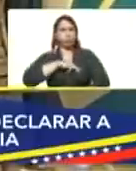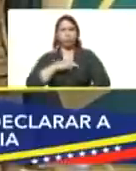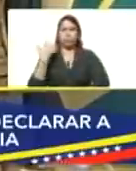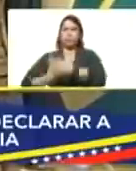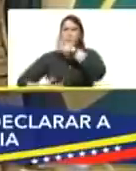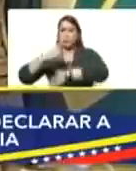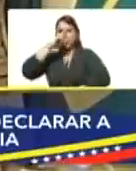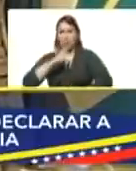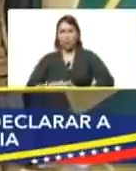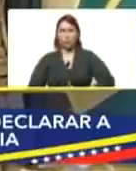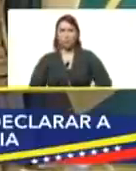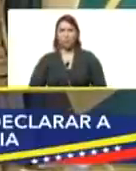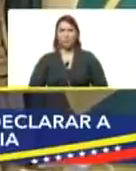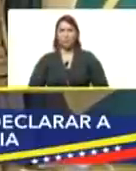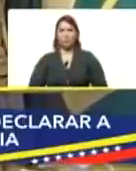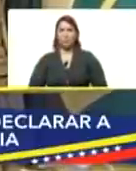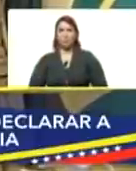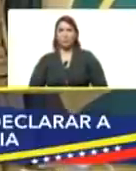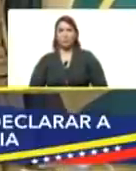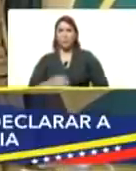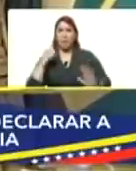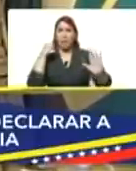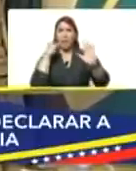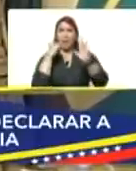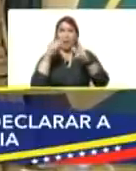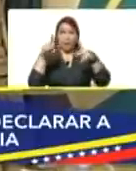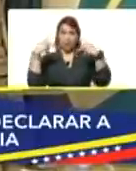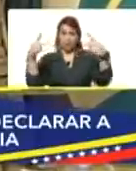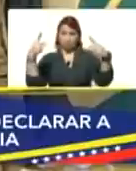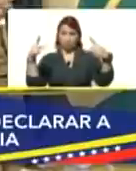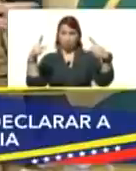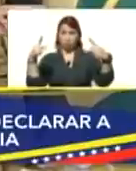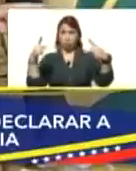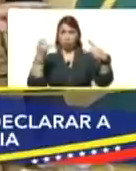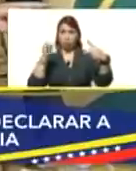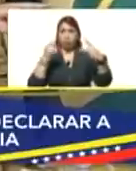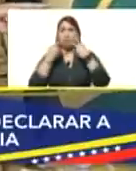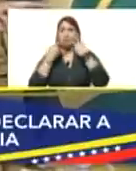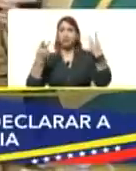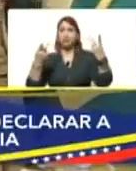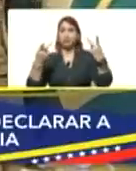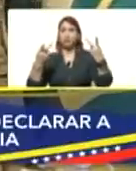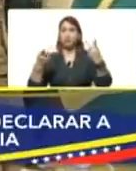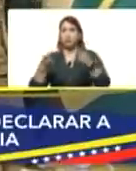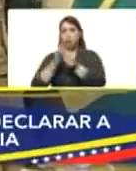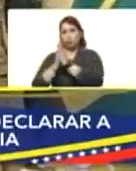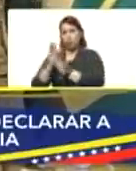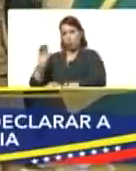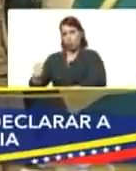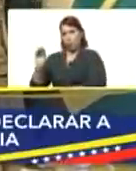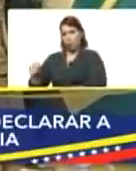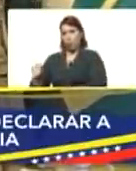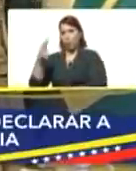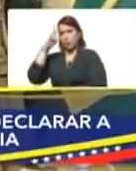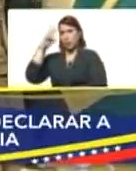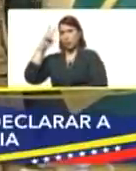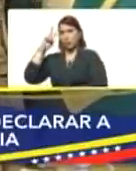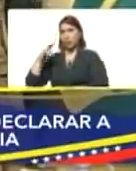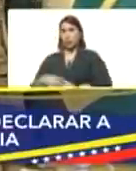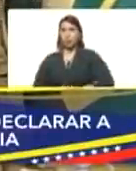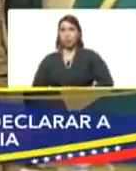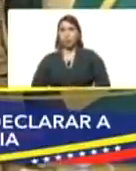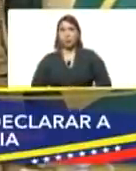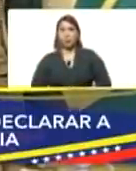Salió un artículo el día de ayer, señor Canciller, en un